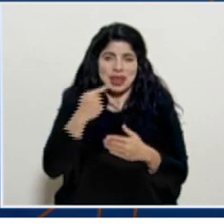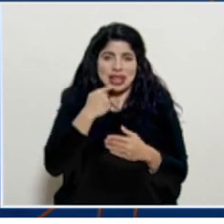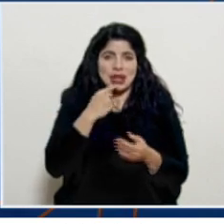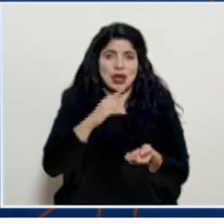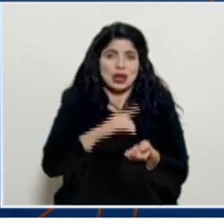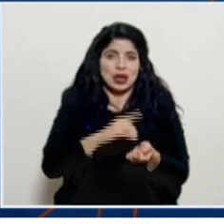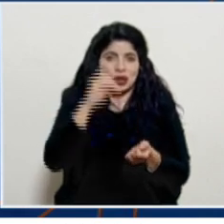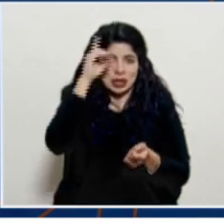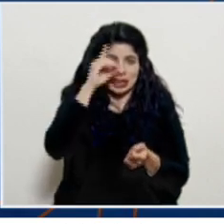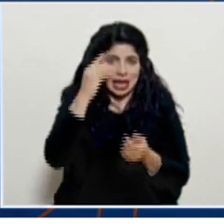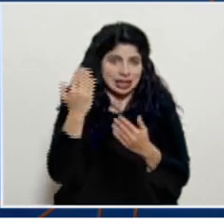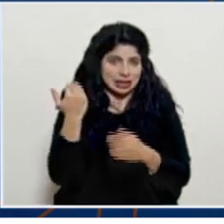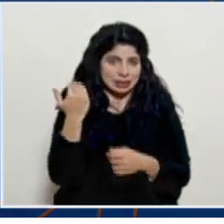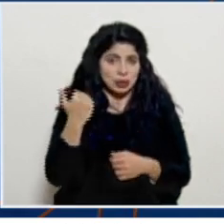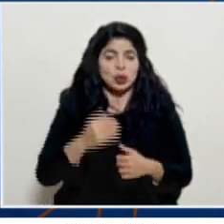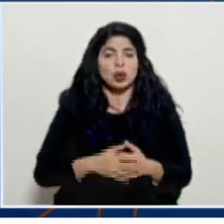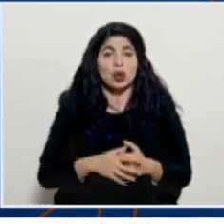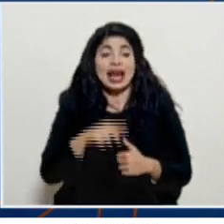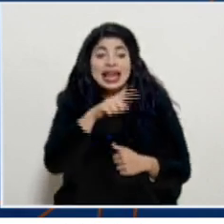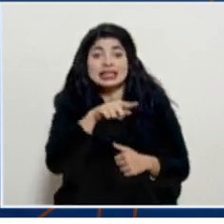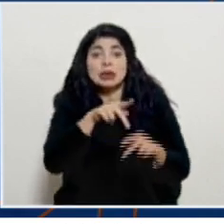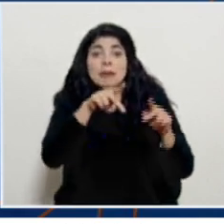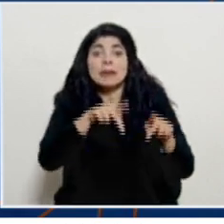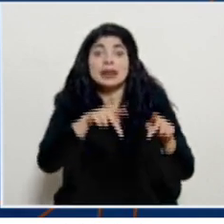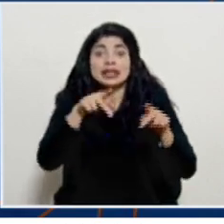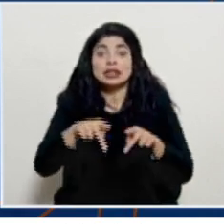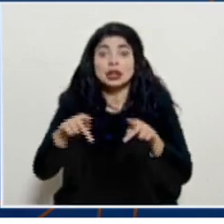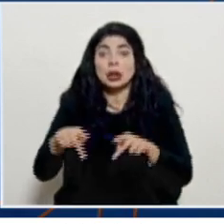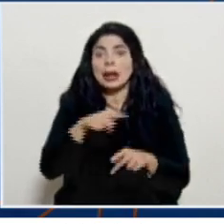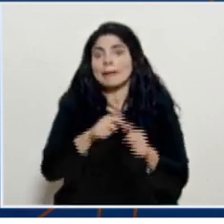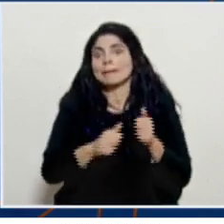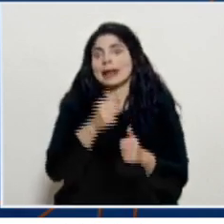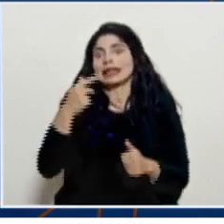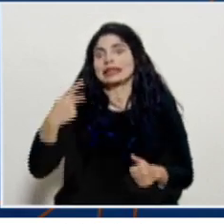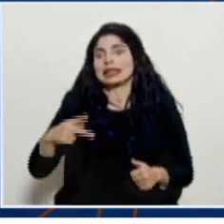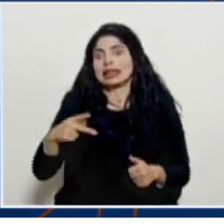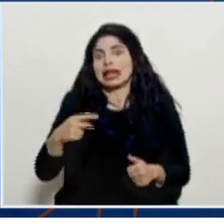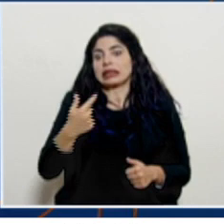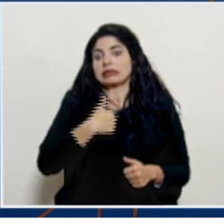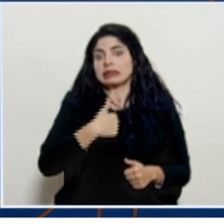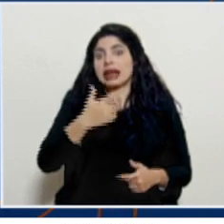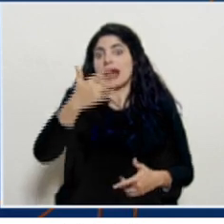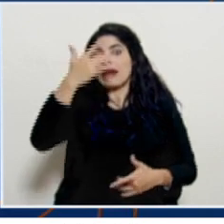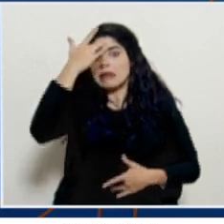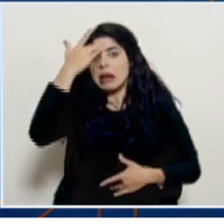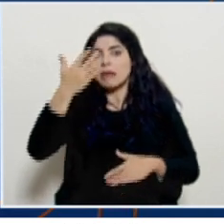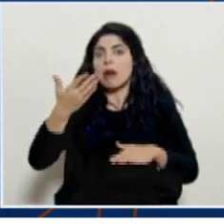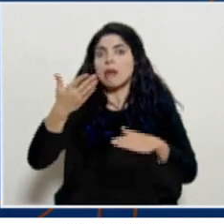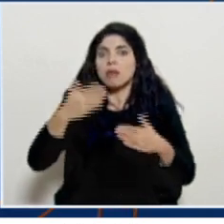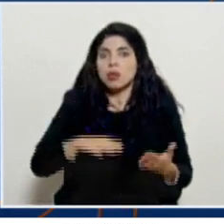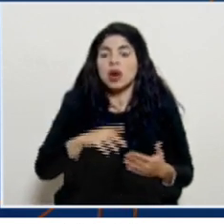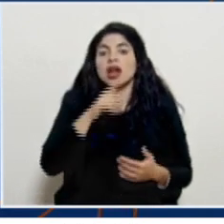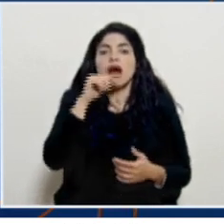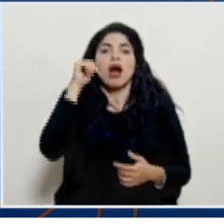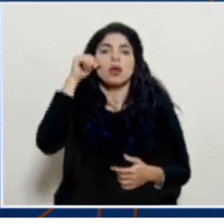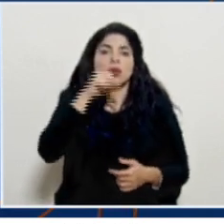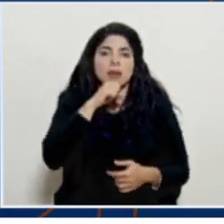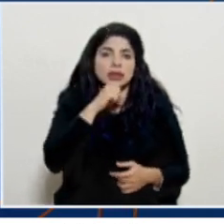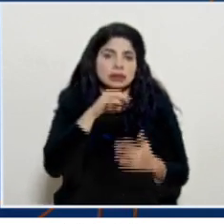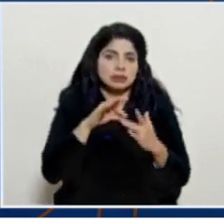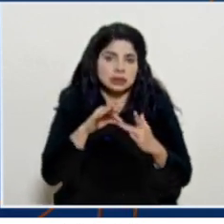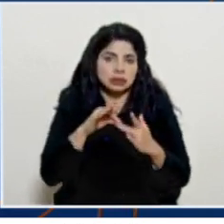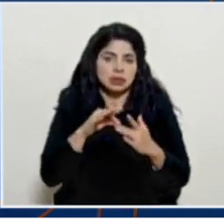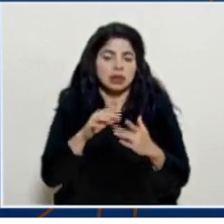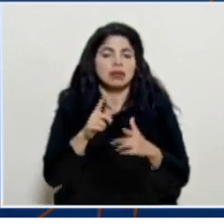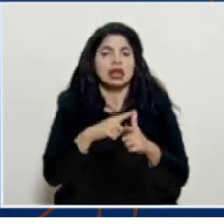doctor Salas hace unos minutos que son las personas que tienen más riesgo de enfermar y de morir que son los adultos mayores entonces